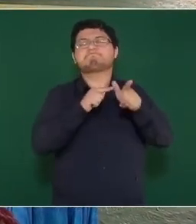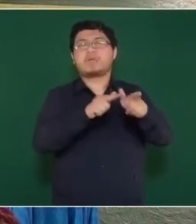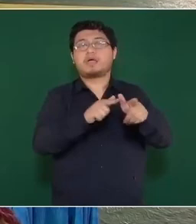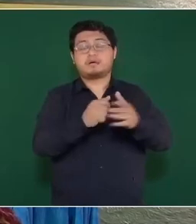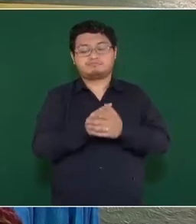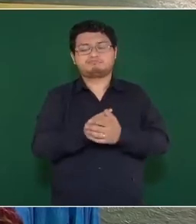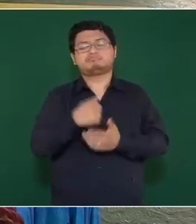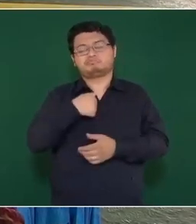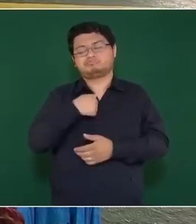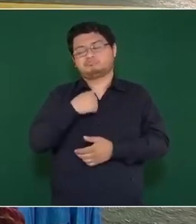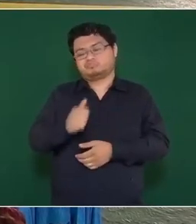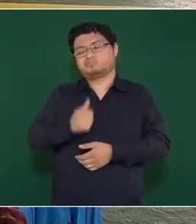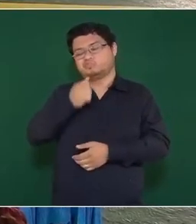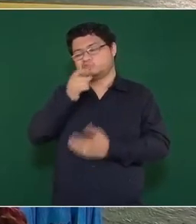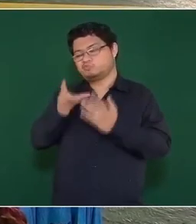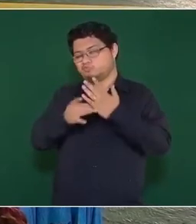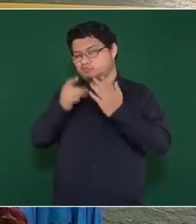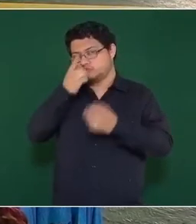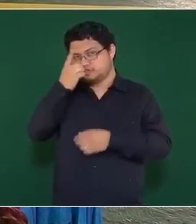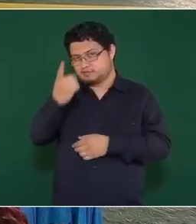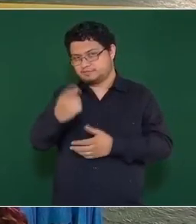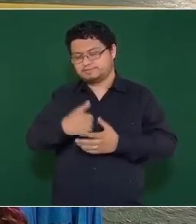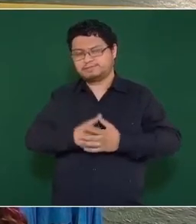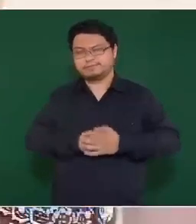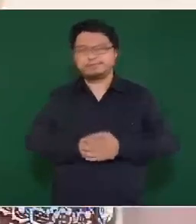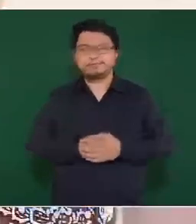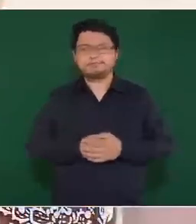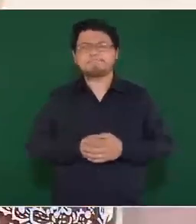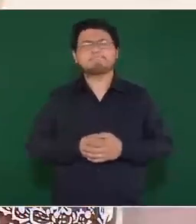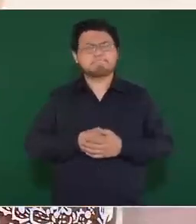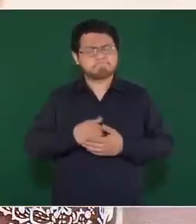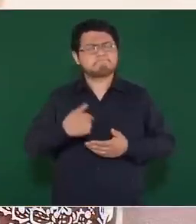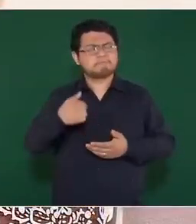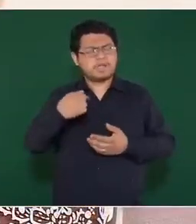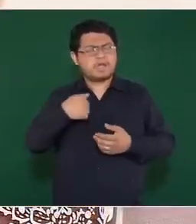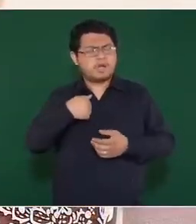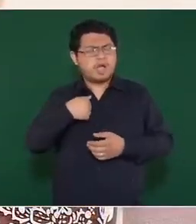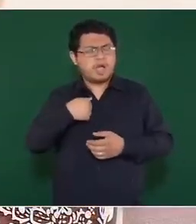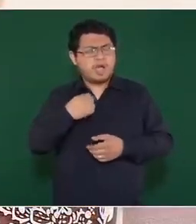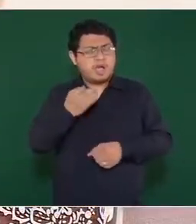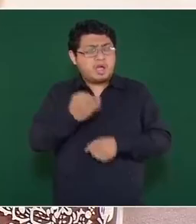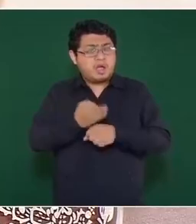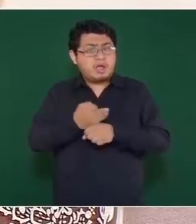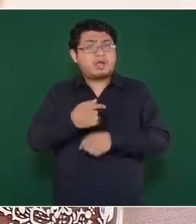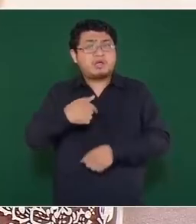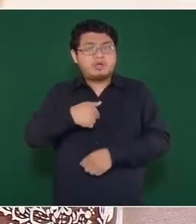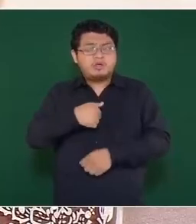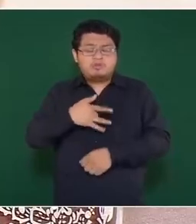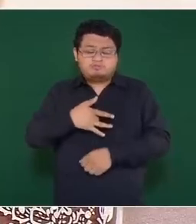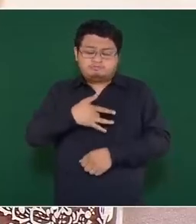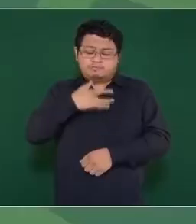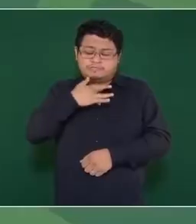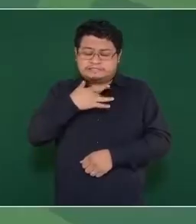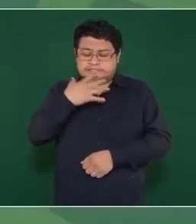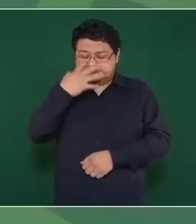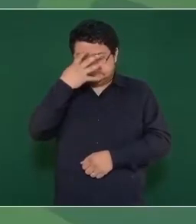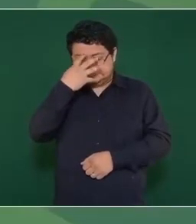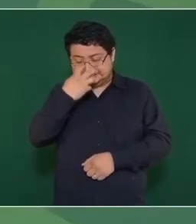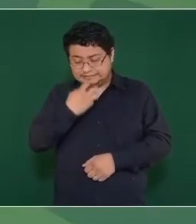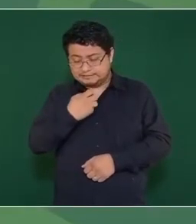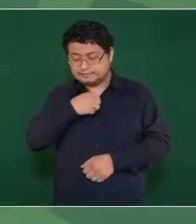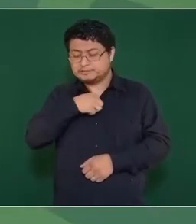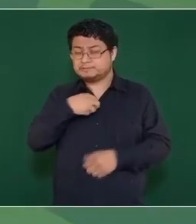Y ya nada más comentar que hay un hecho que hoy me tiene conmovida y que estoy muy